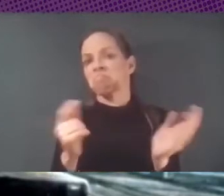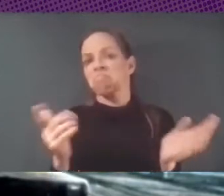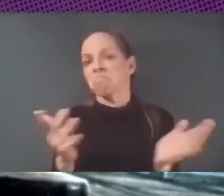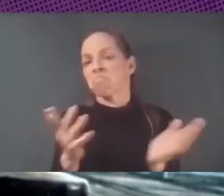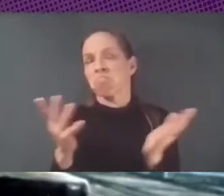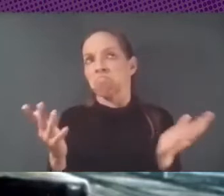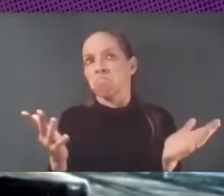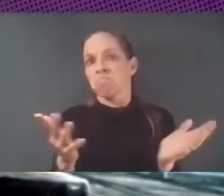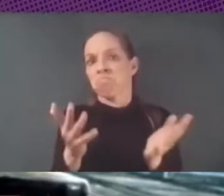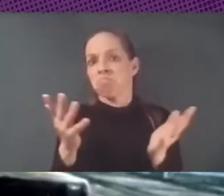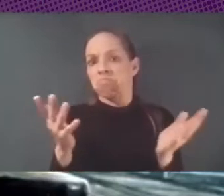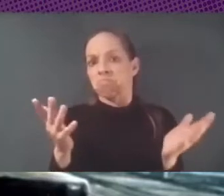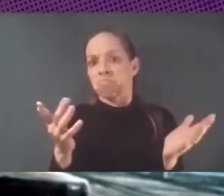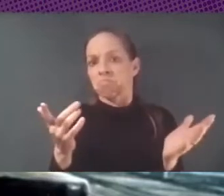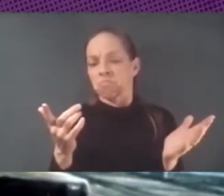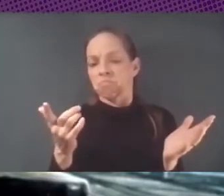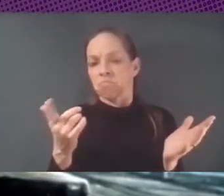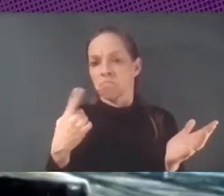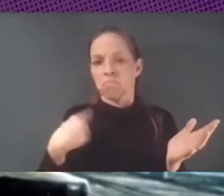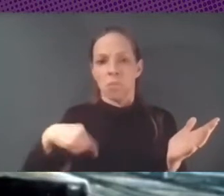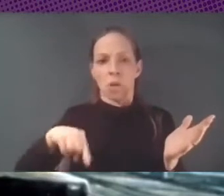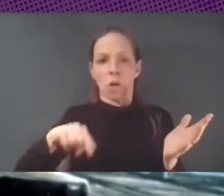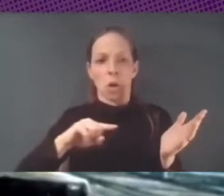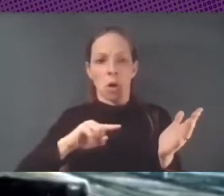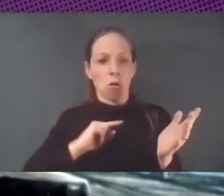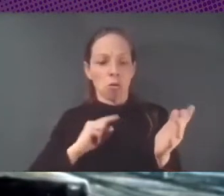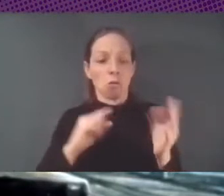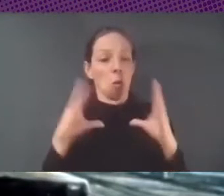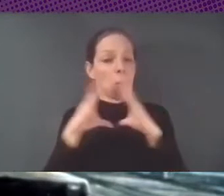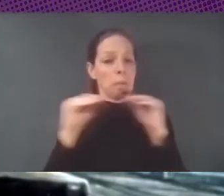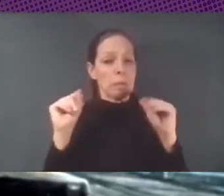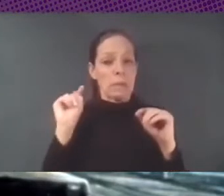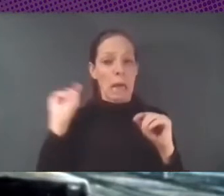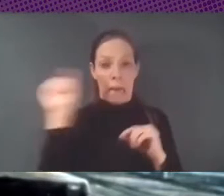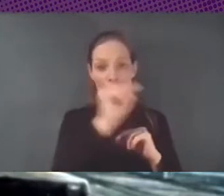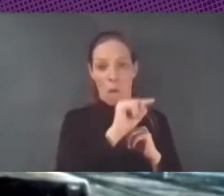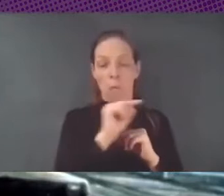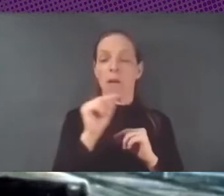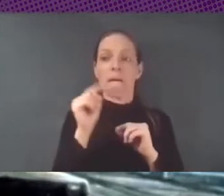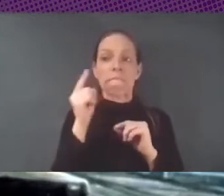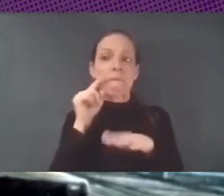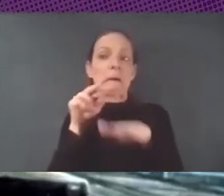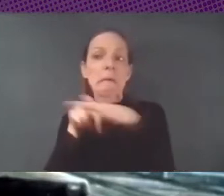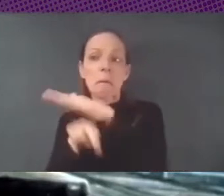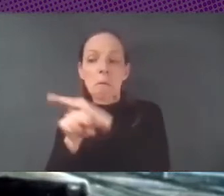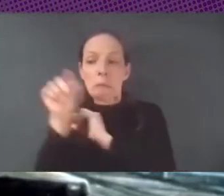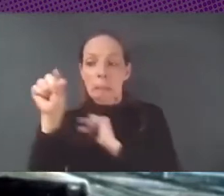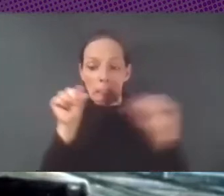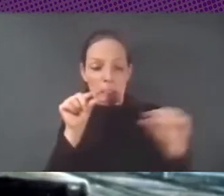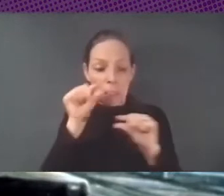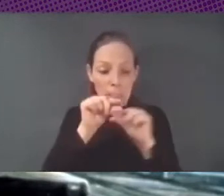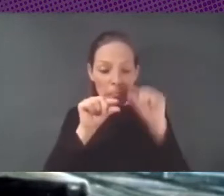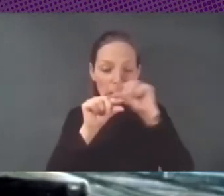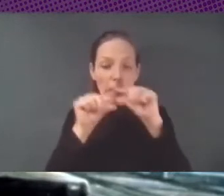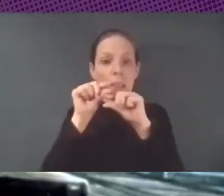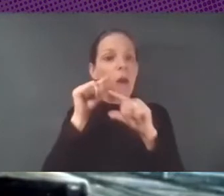unos pequeños recursos desde nuestras universidades, con los que hemos podido financiar un equipo editorial